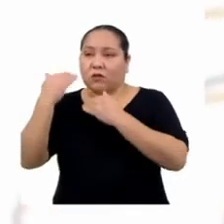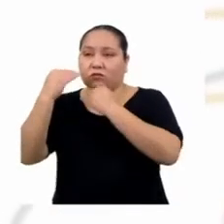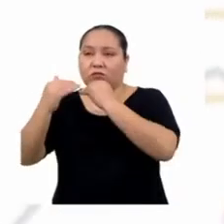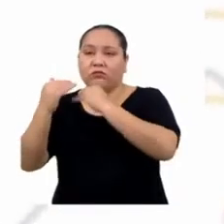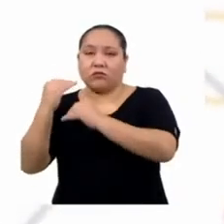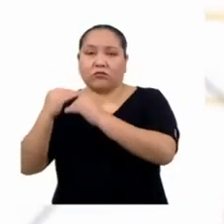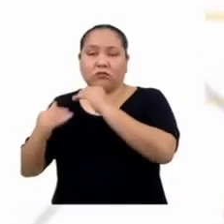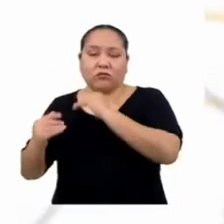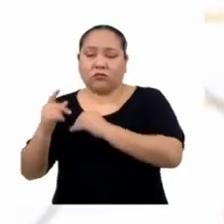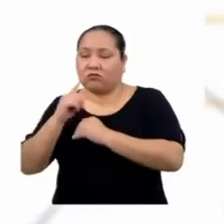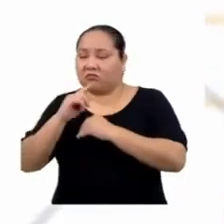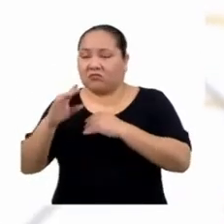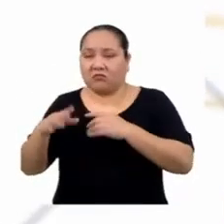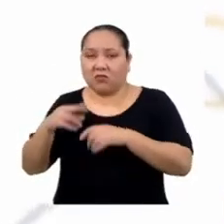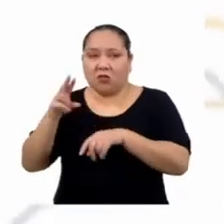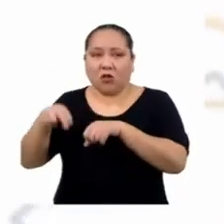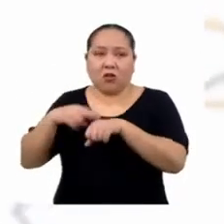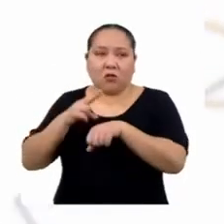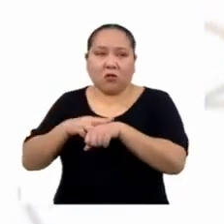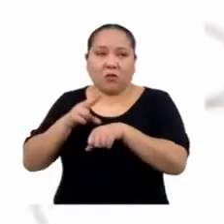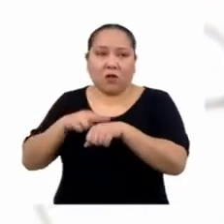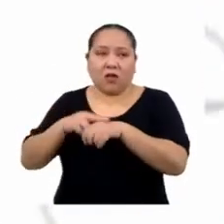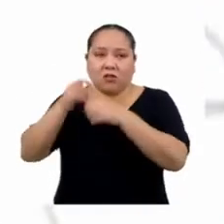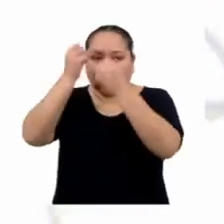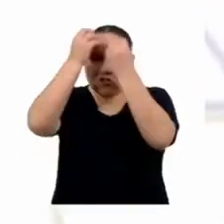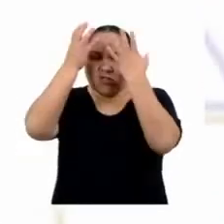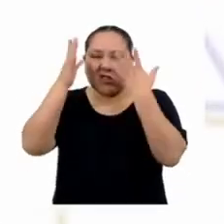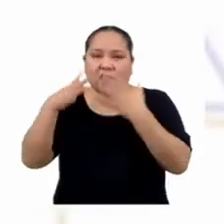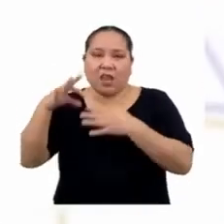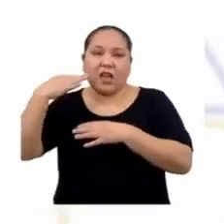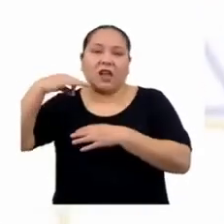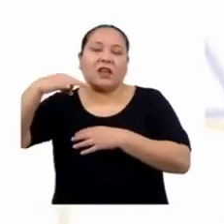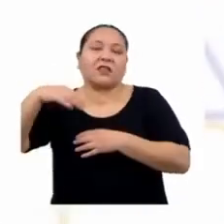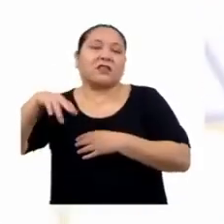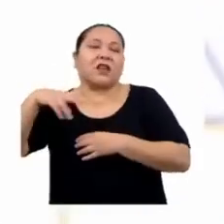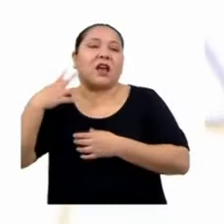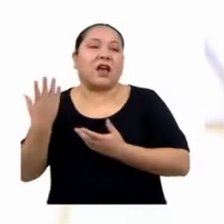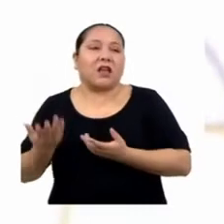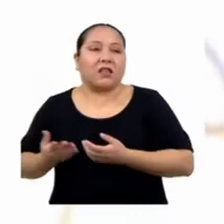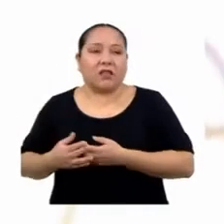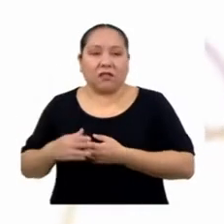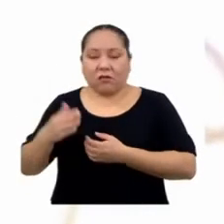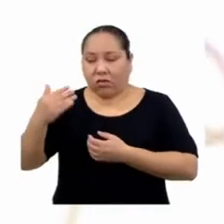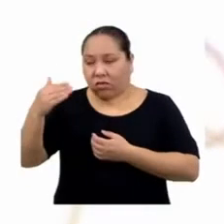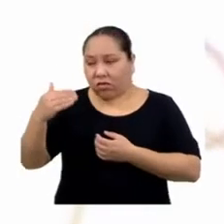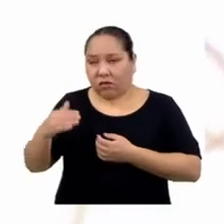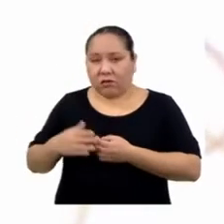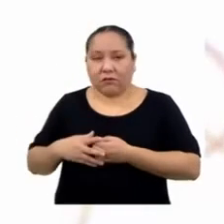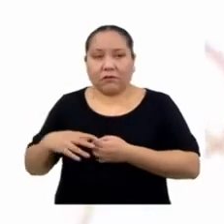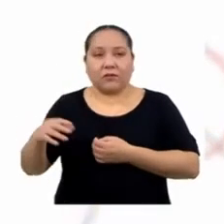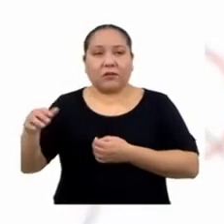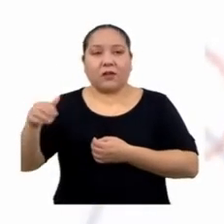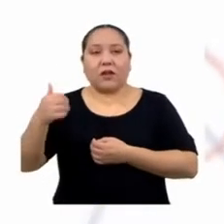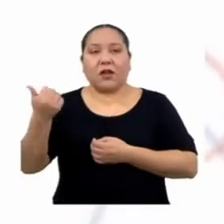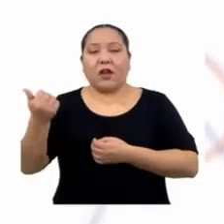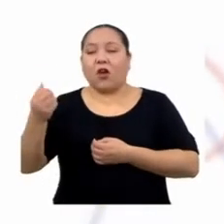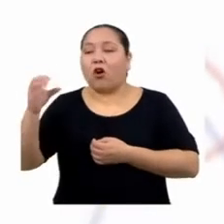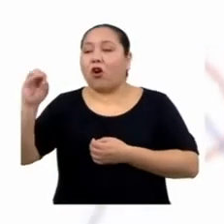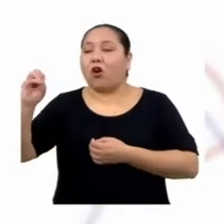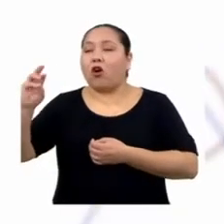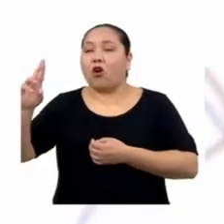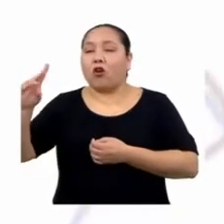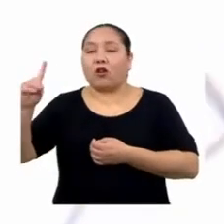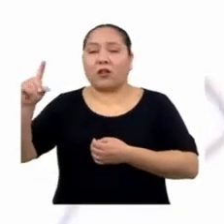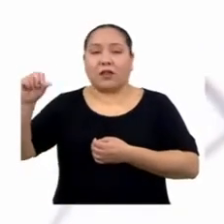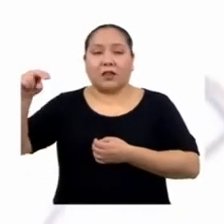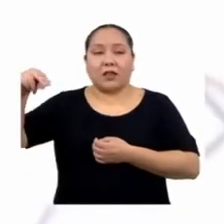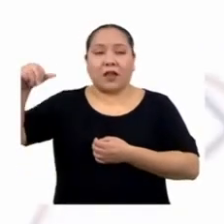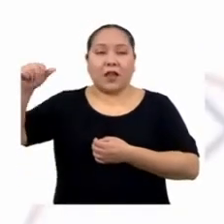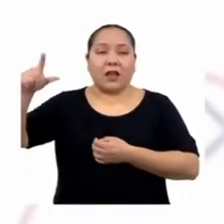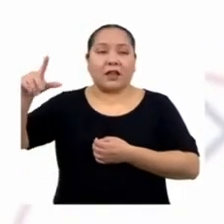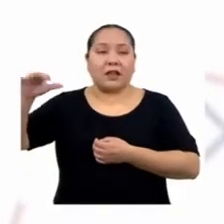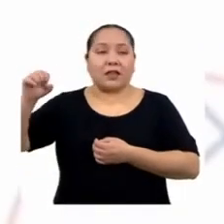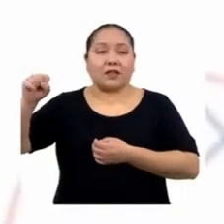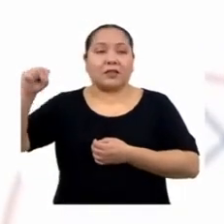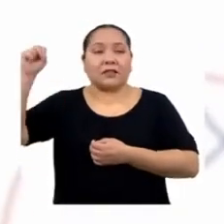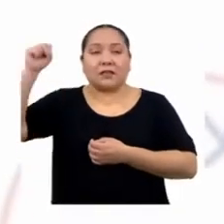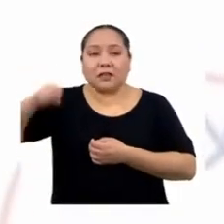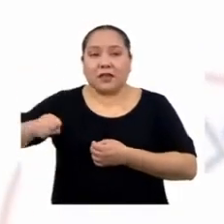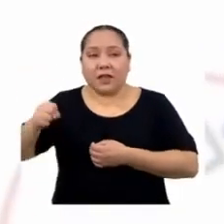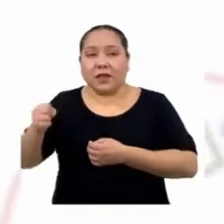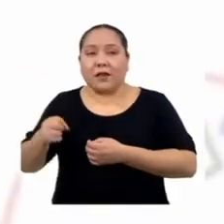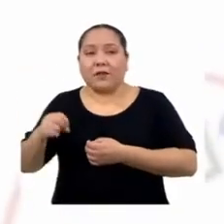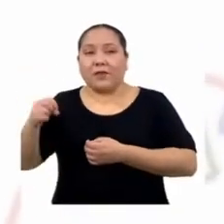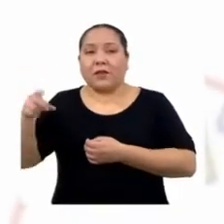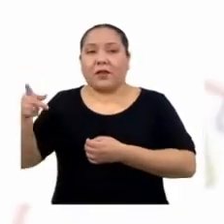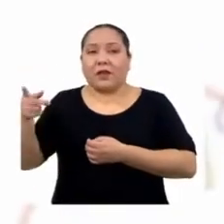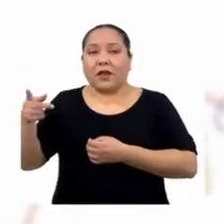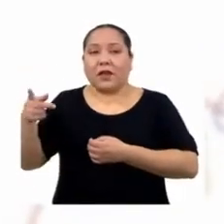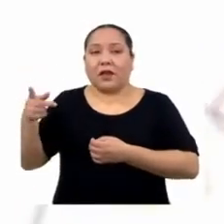un orden, ya sea de nivel, puesto, entre otros. Y veo que las variables cuantitativas también tienen subdivisiones. Efectivamente.